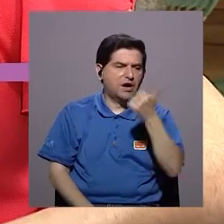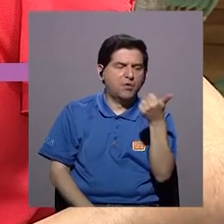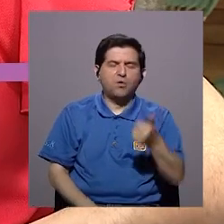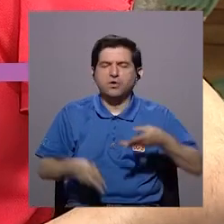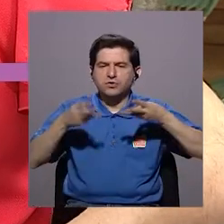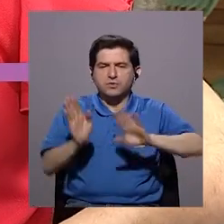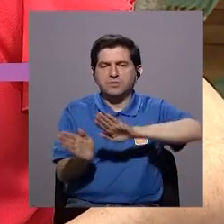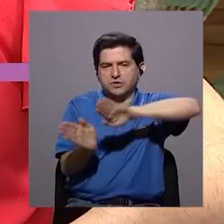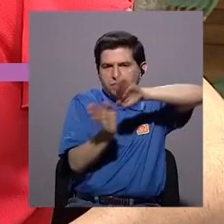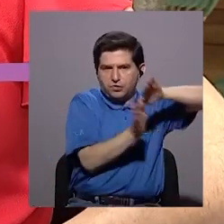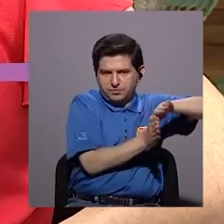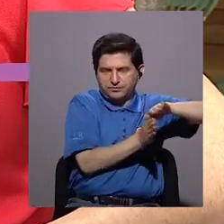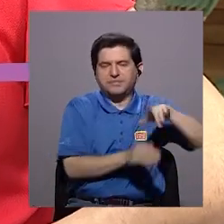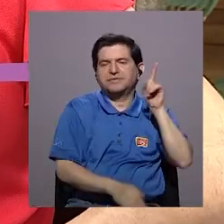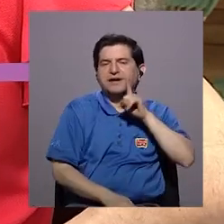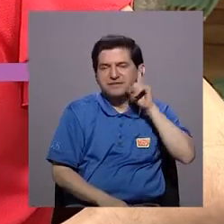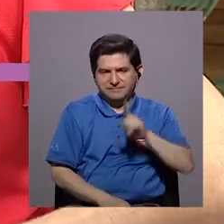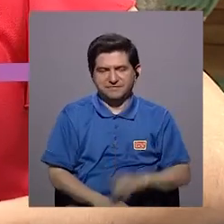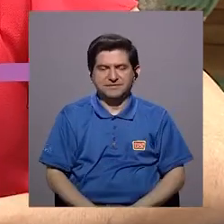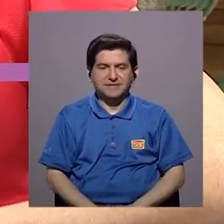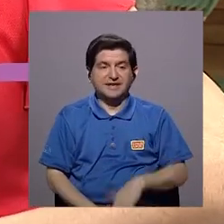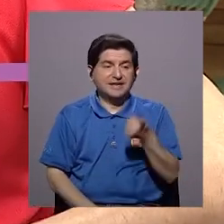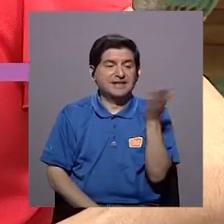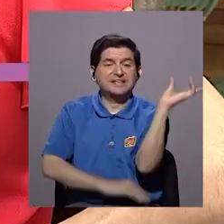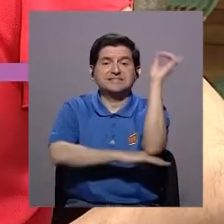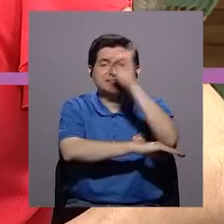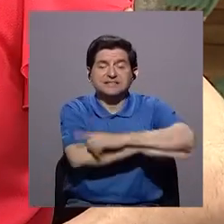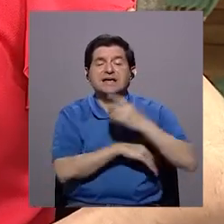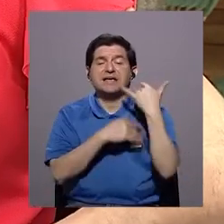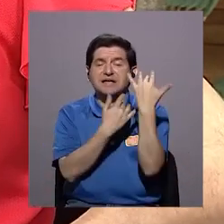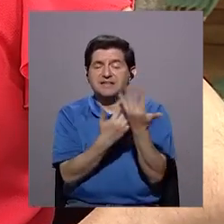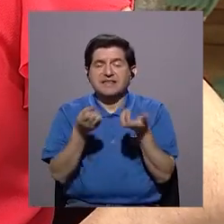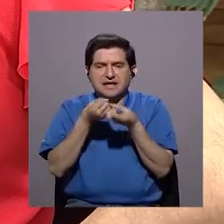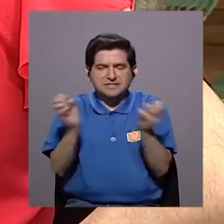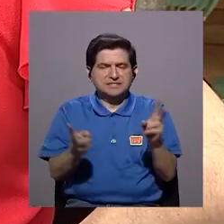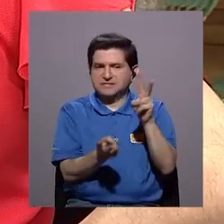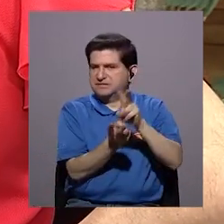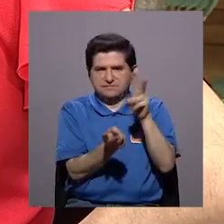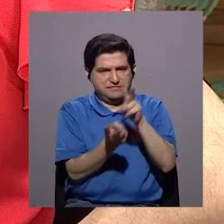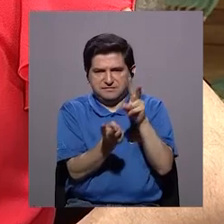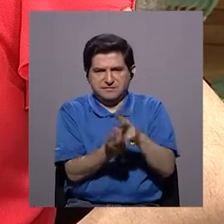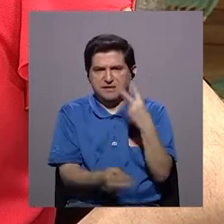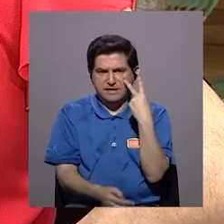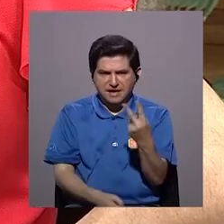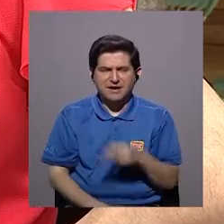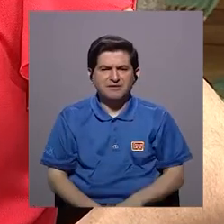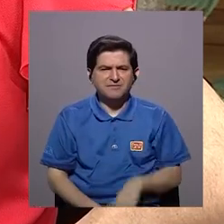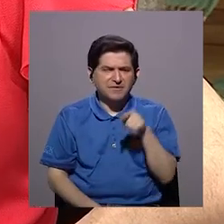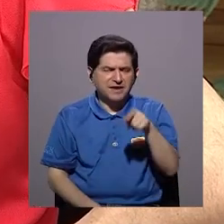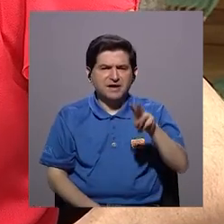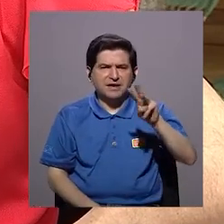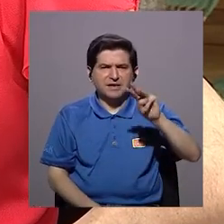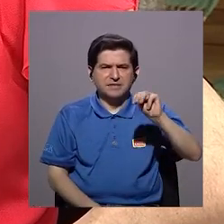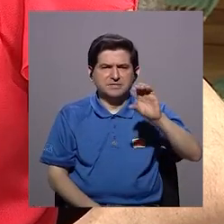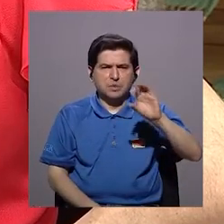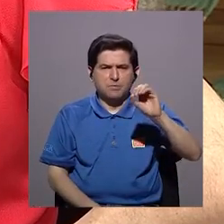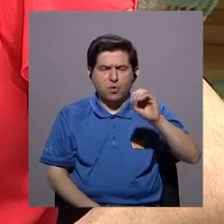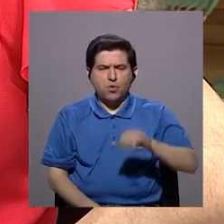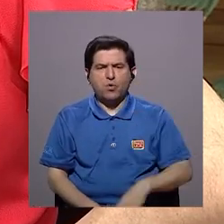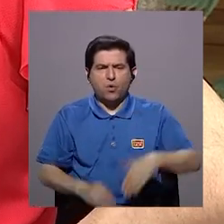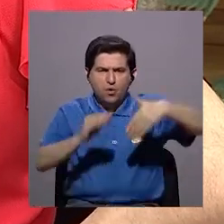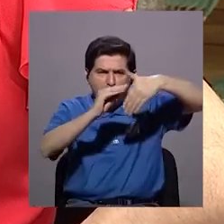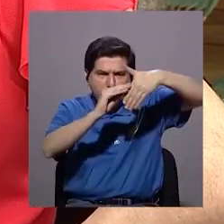otro método artificial, y hay que esperar 15 días, ahí sí, sin relaciones, para ver cómo ese moco se va a